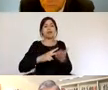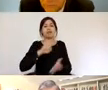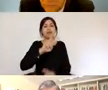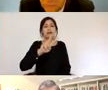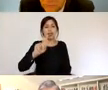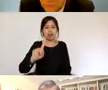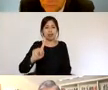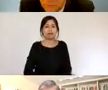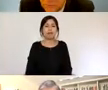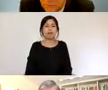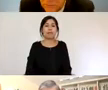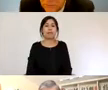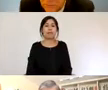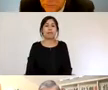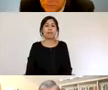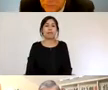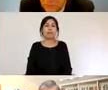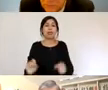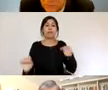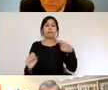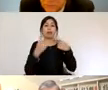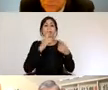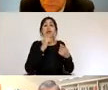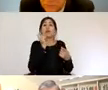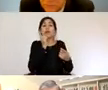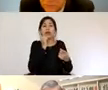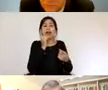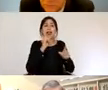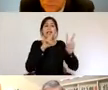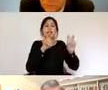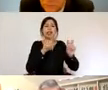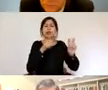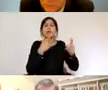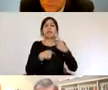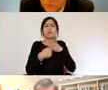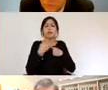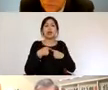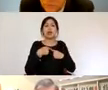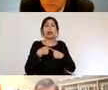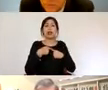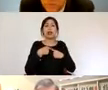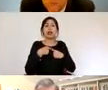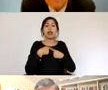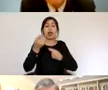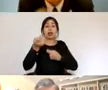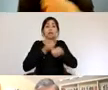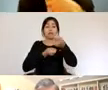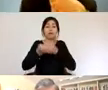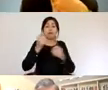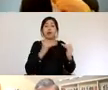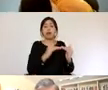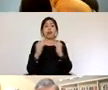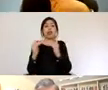este año en primer lugar tenemos este tema muy interesante digitalización de espacios comerciales barriales